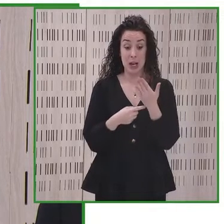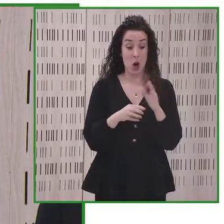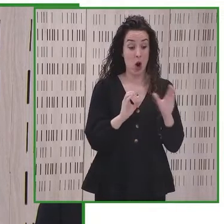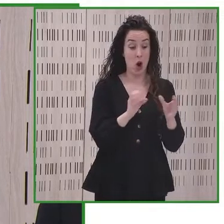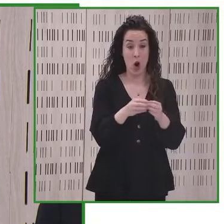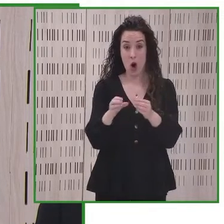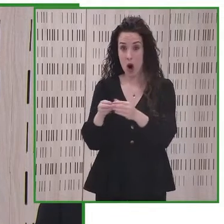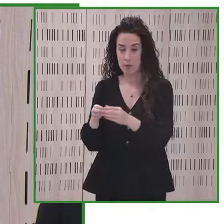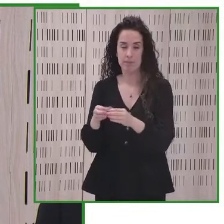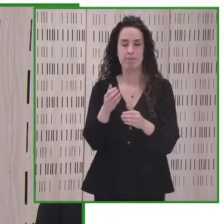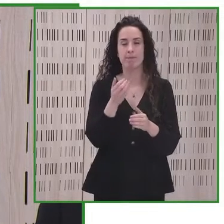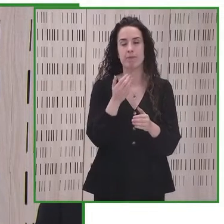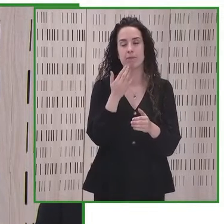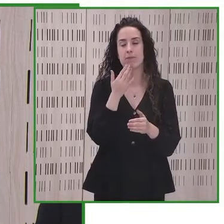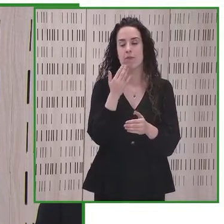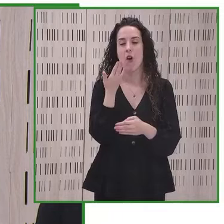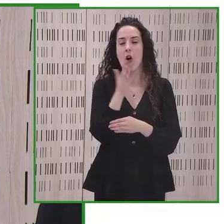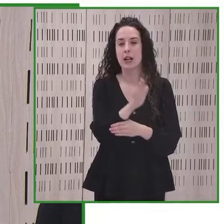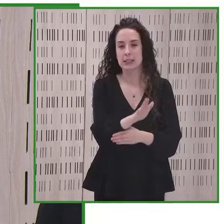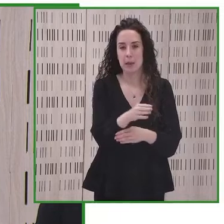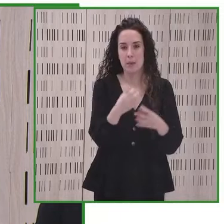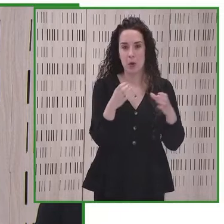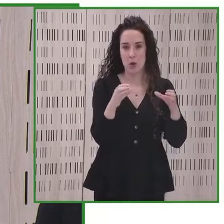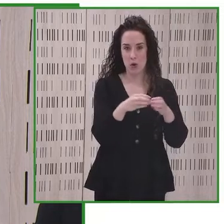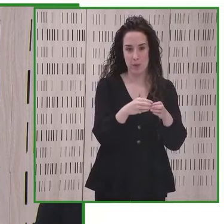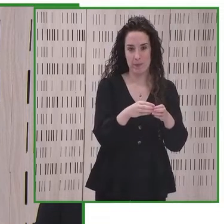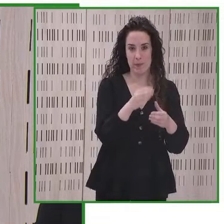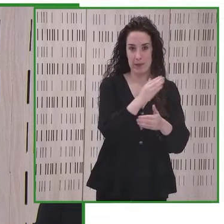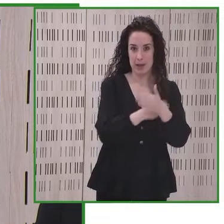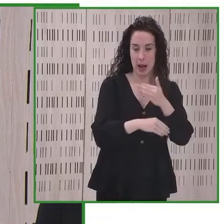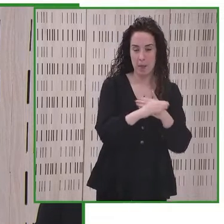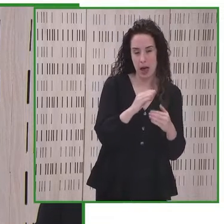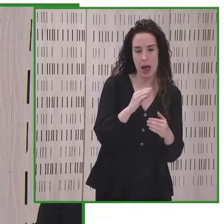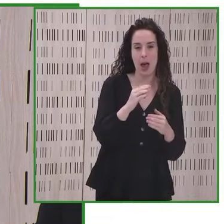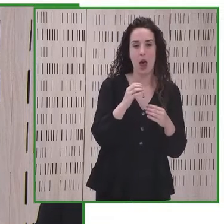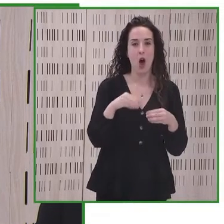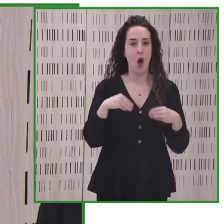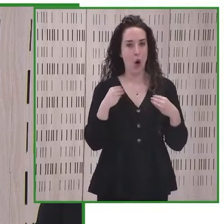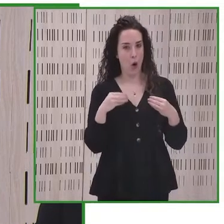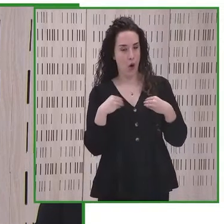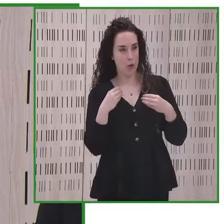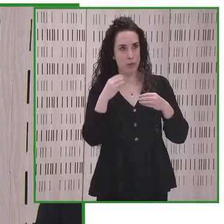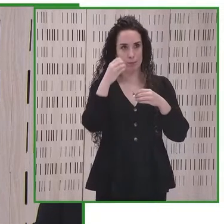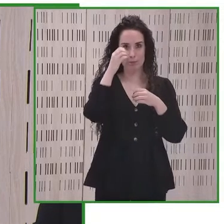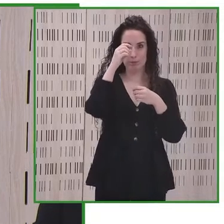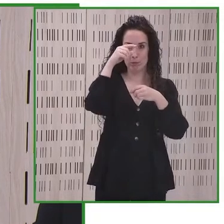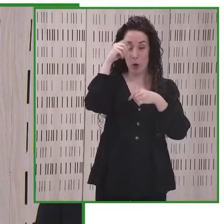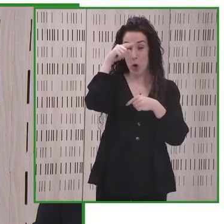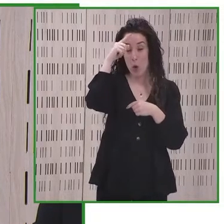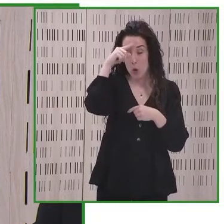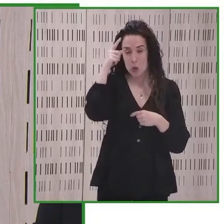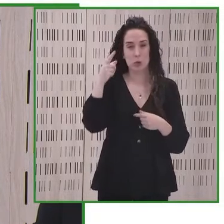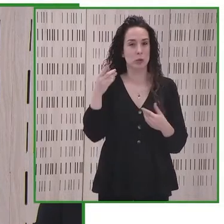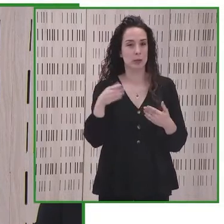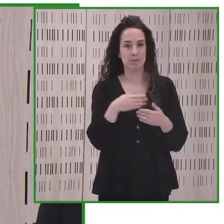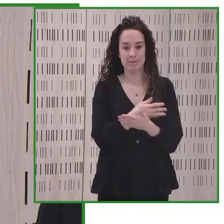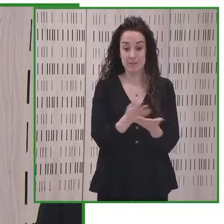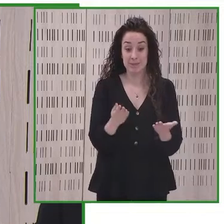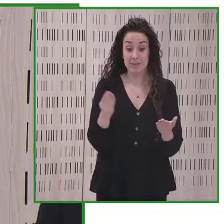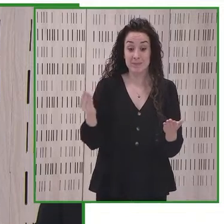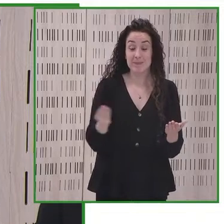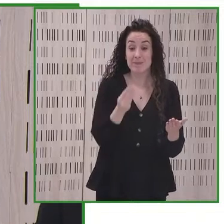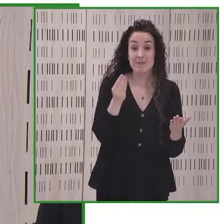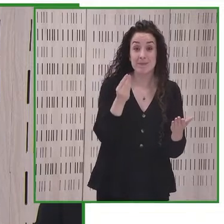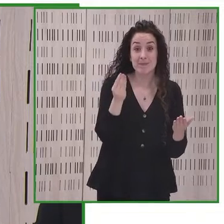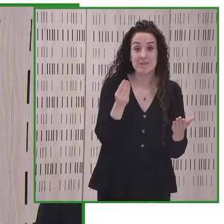colectivos con discapacidad, sus prácticas educativas y de empleo, su ocio, sus consumos culturales, mejorarán si dejamos